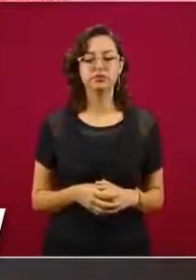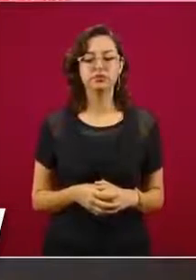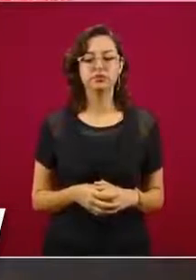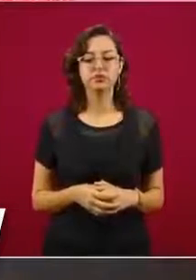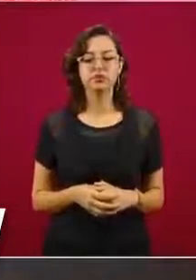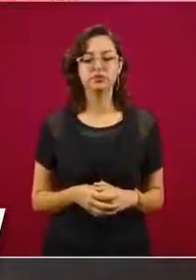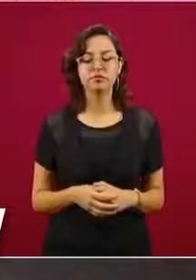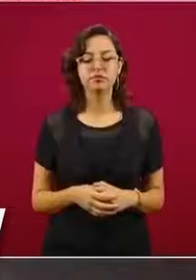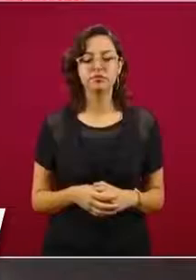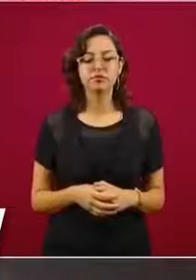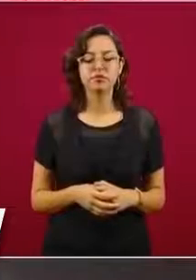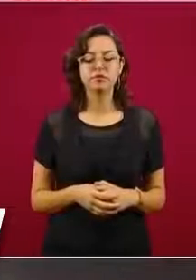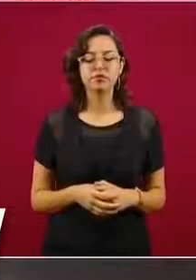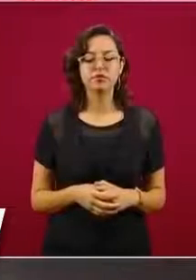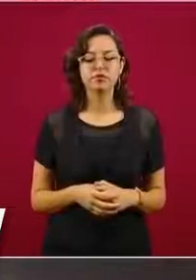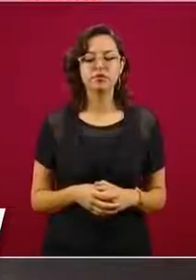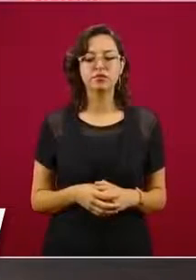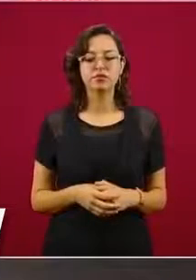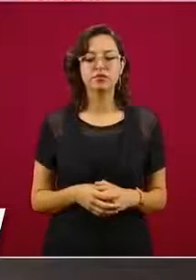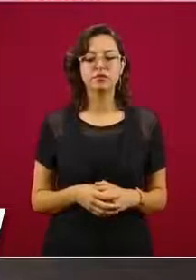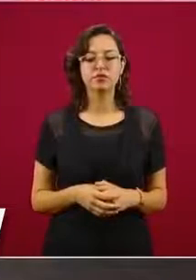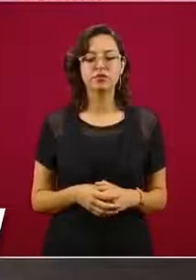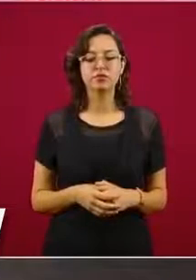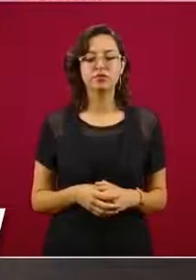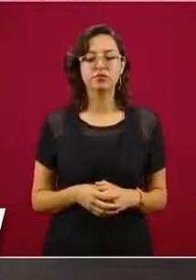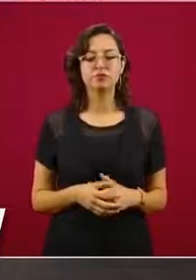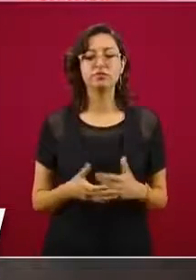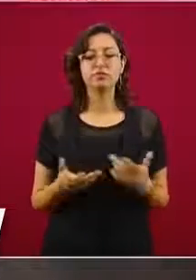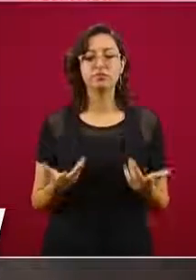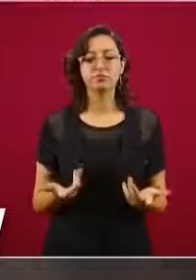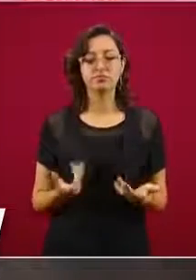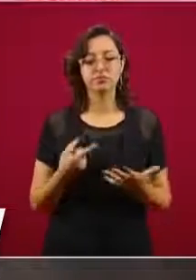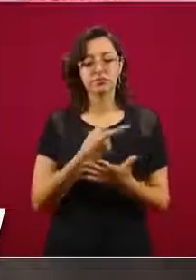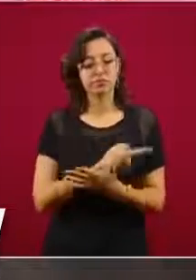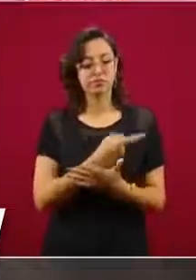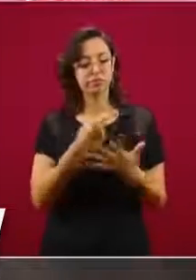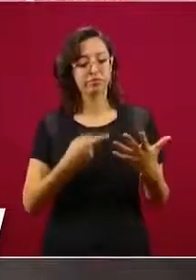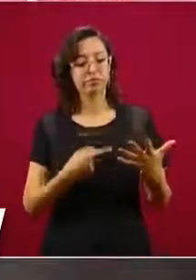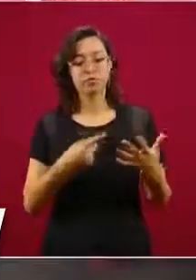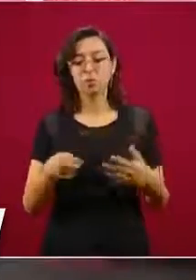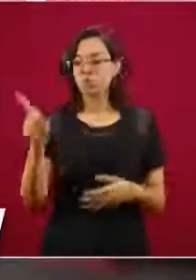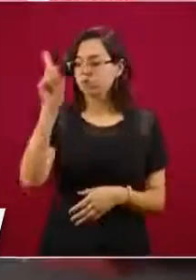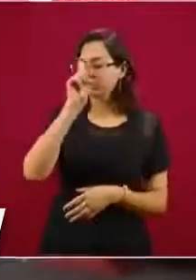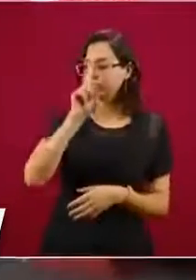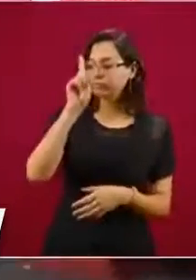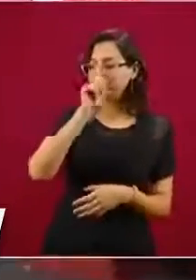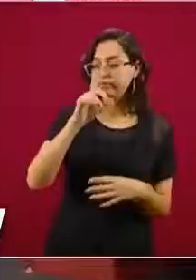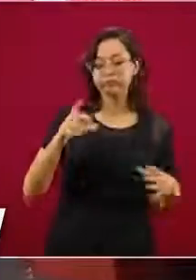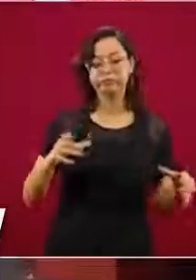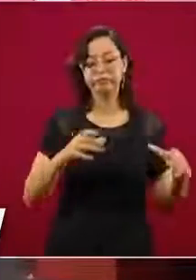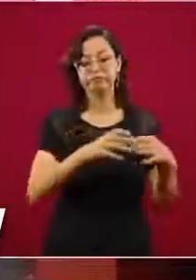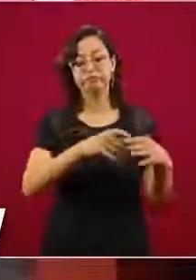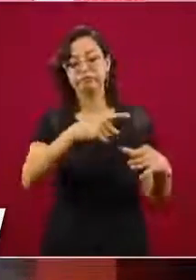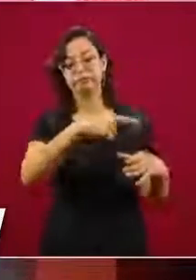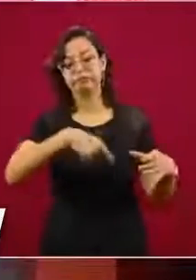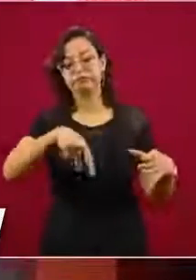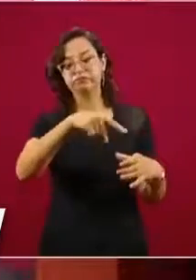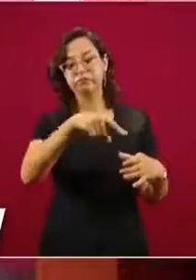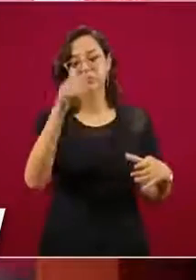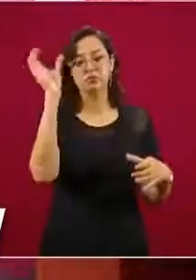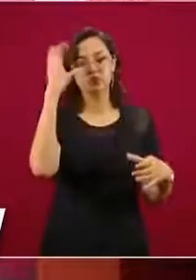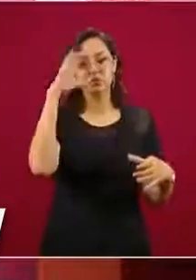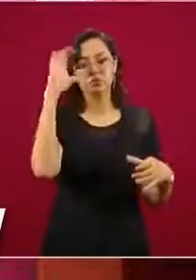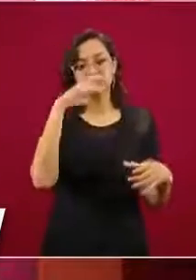aplicando los consejos de los técnicos, de los especialistas, de los